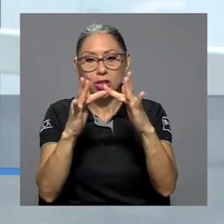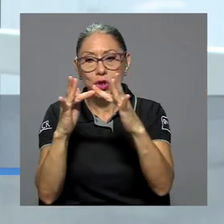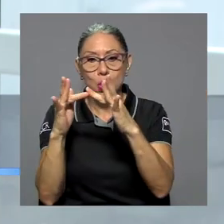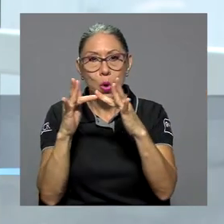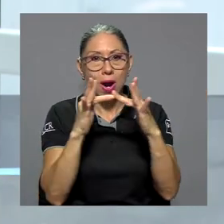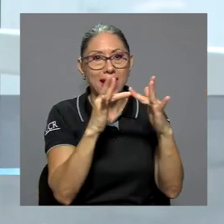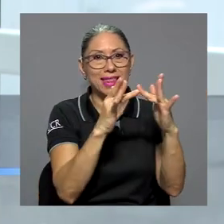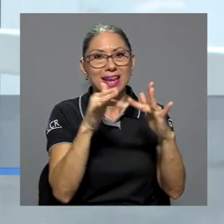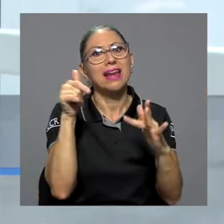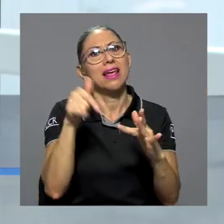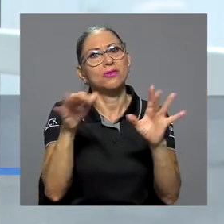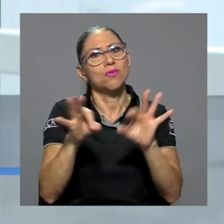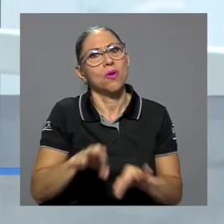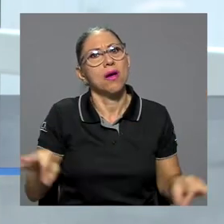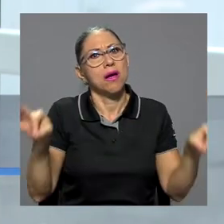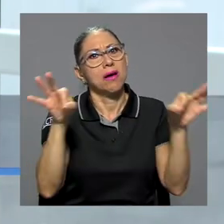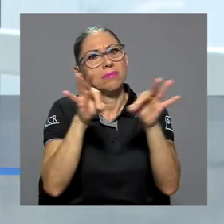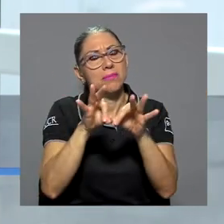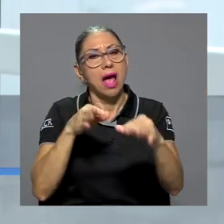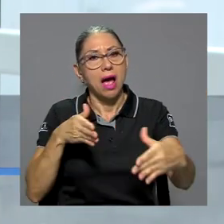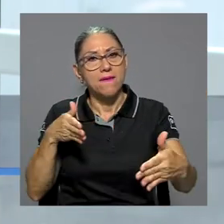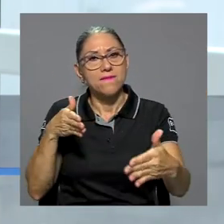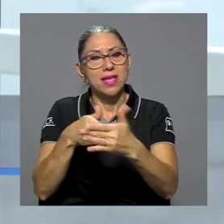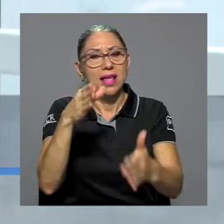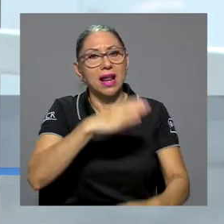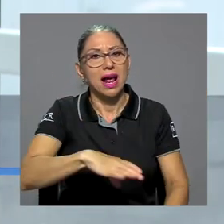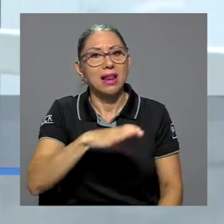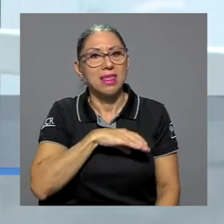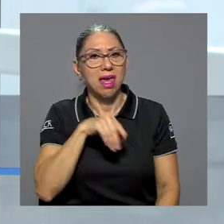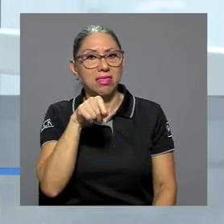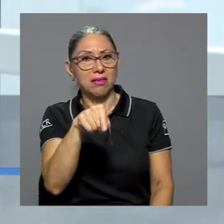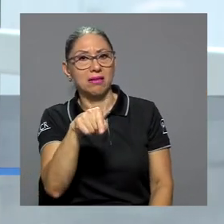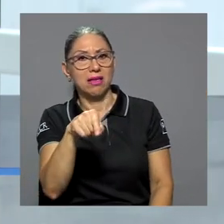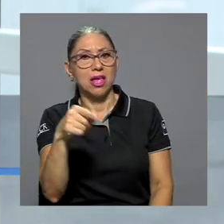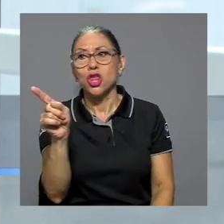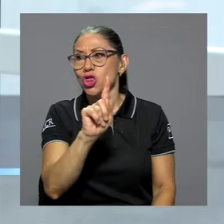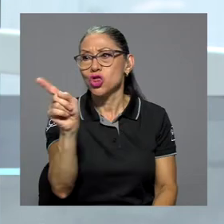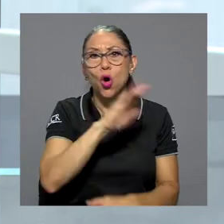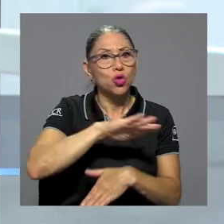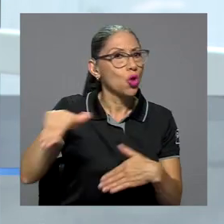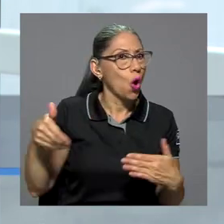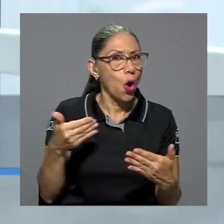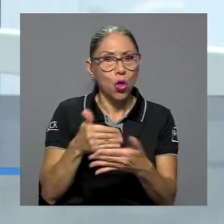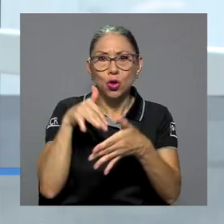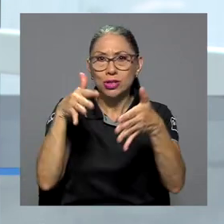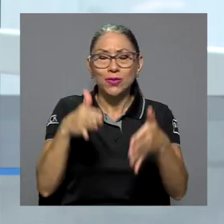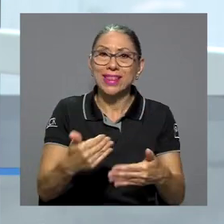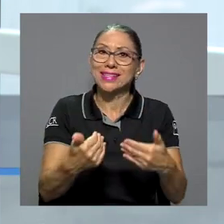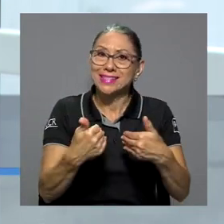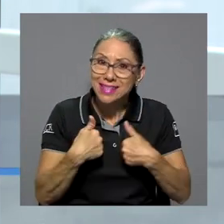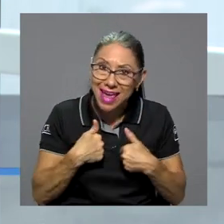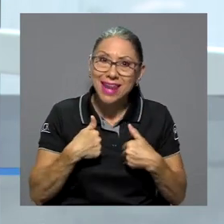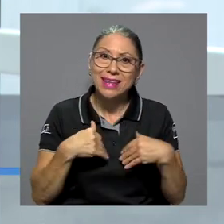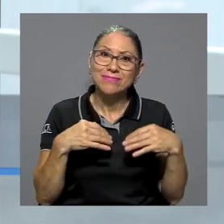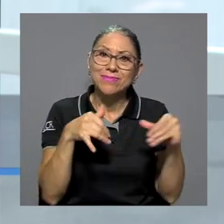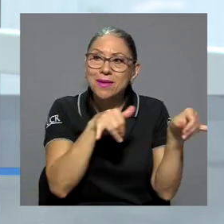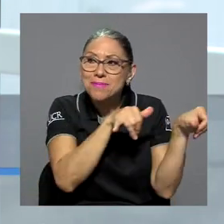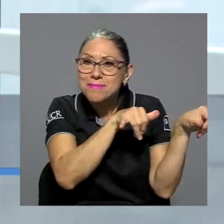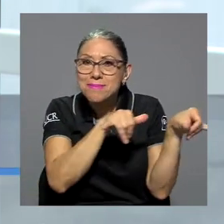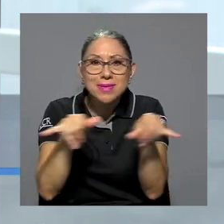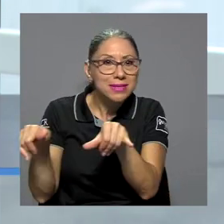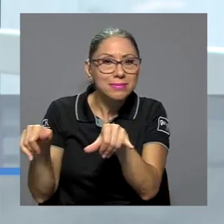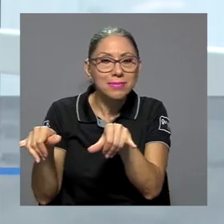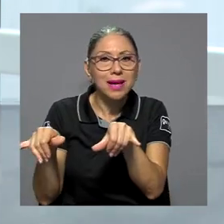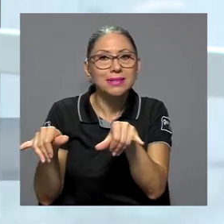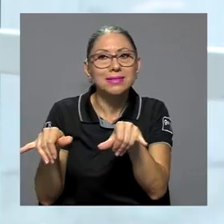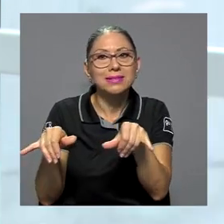uno de los factores más fundamentales que afectan a la calidad de este modelo, porque no todo el estudiantado tiene las